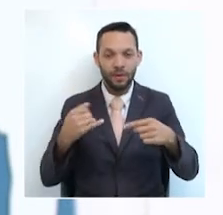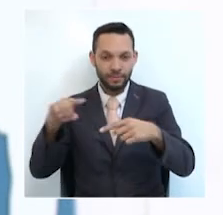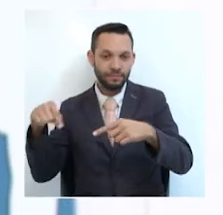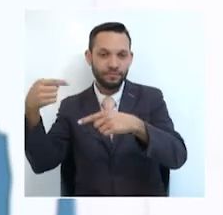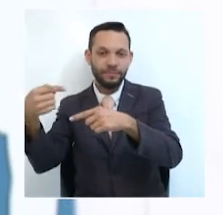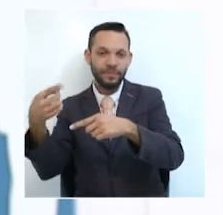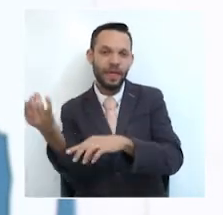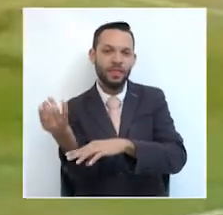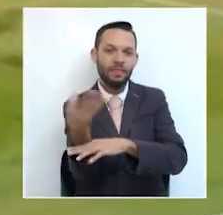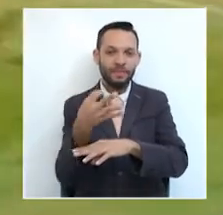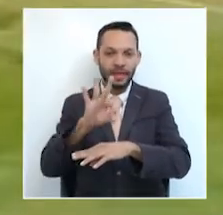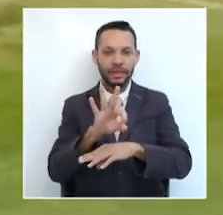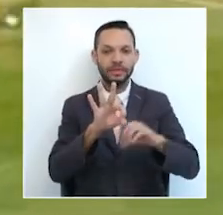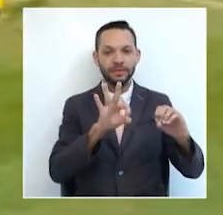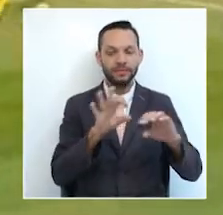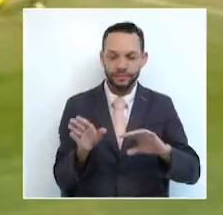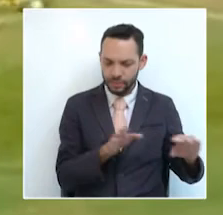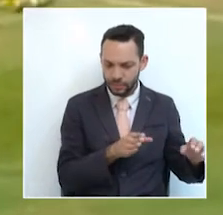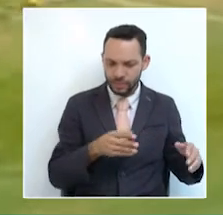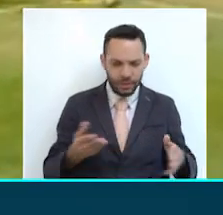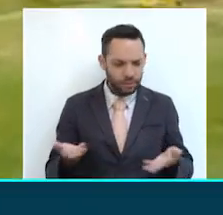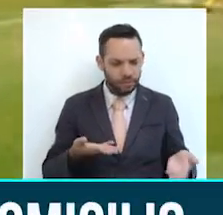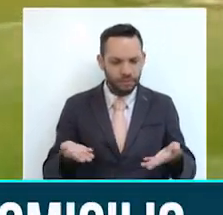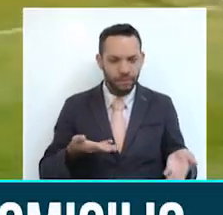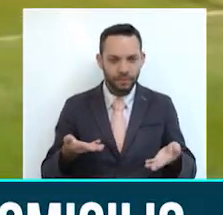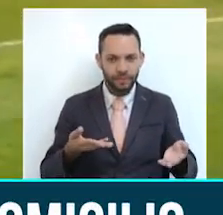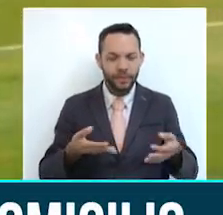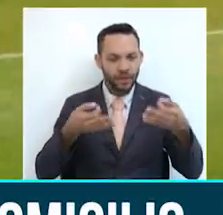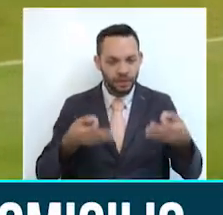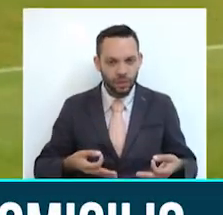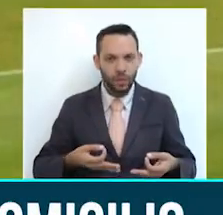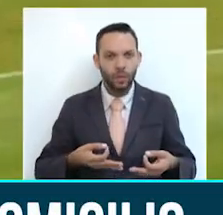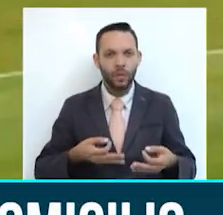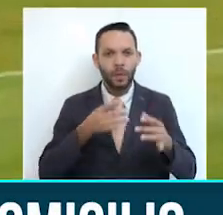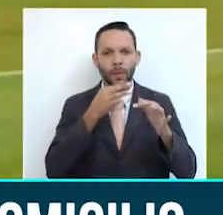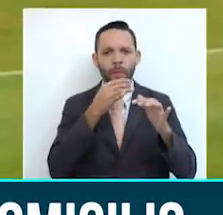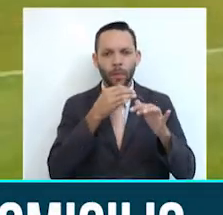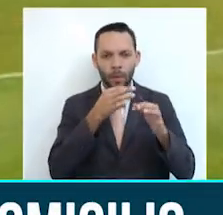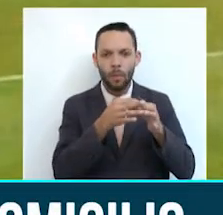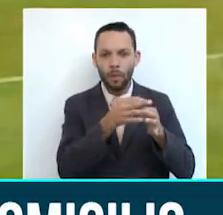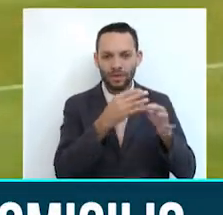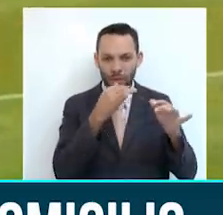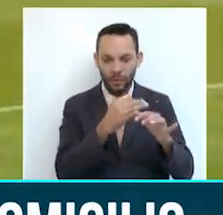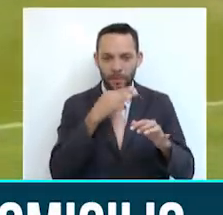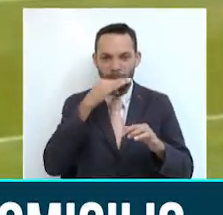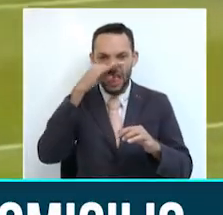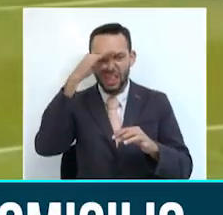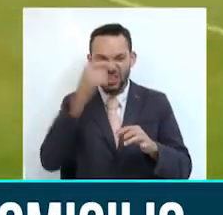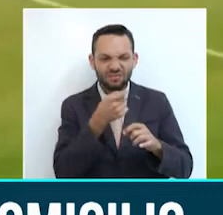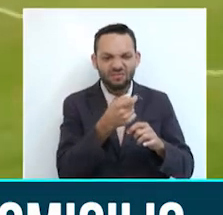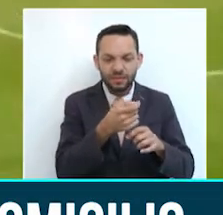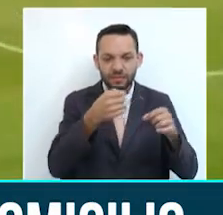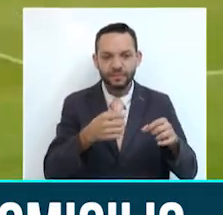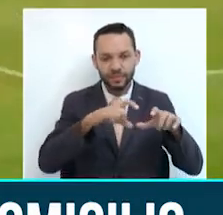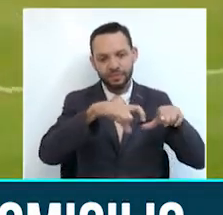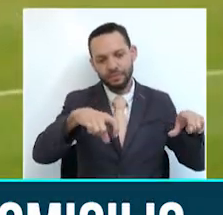por 2. El marcador en el estadio de Itaires, en Itagüí, se abrió a los 8 minutos de primer tiempo por Mateo Muñoz para los locales y